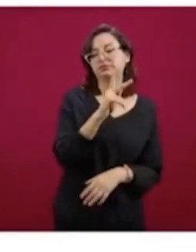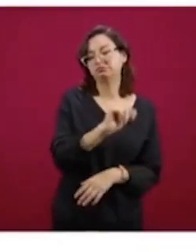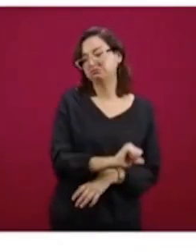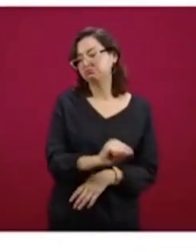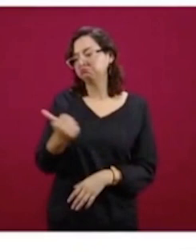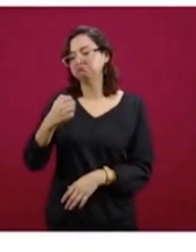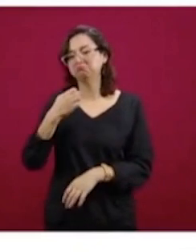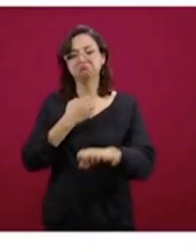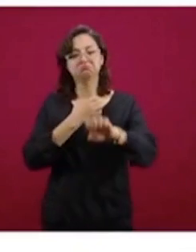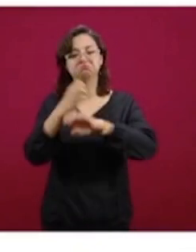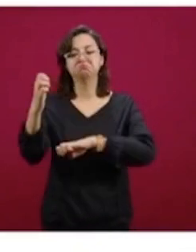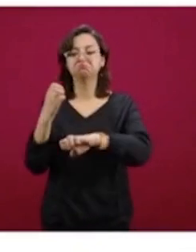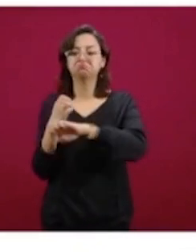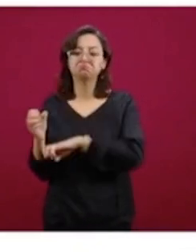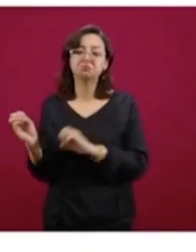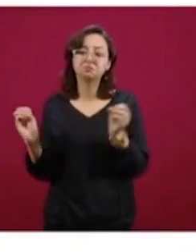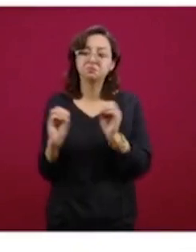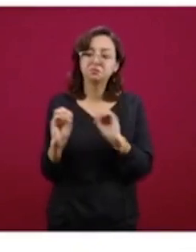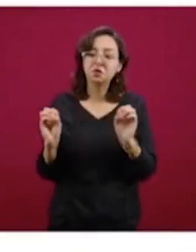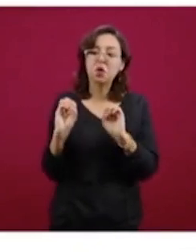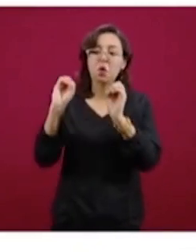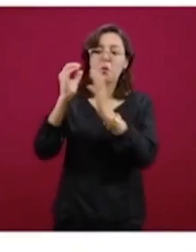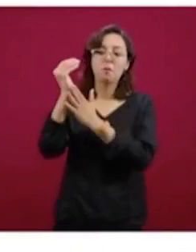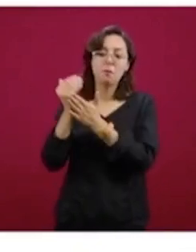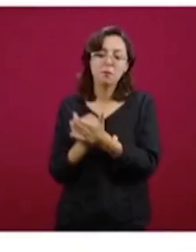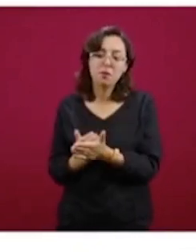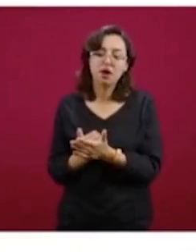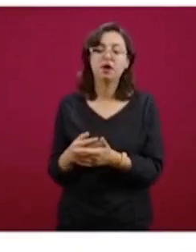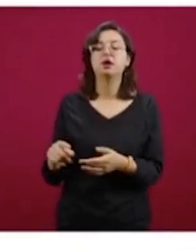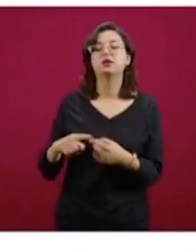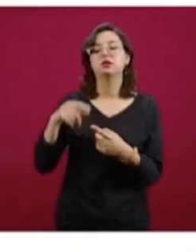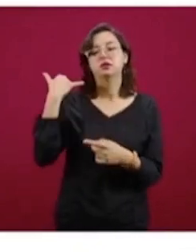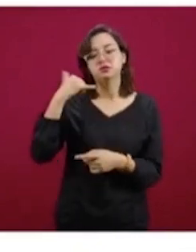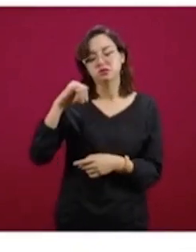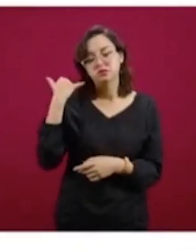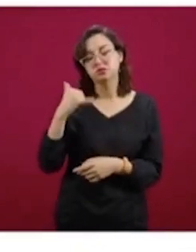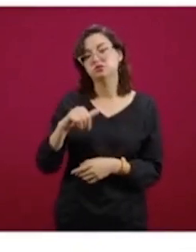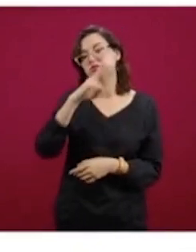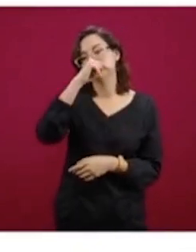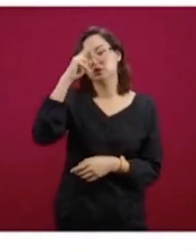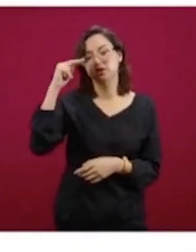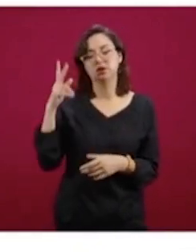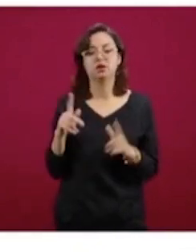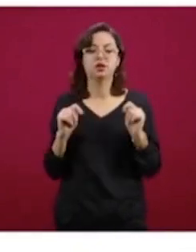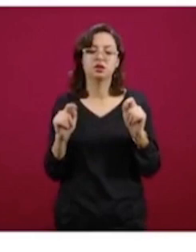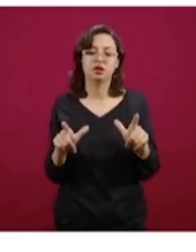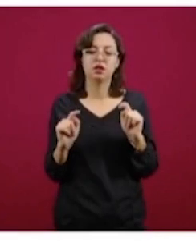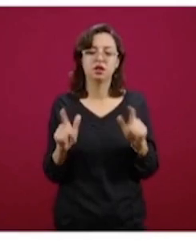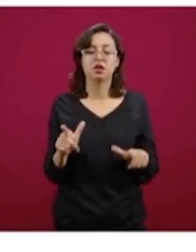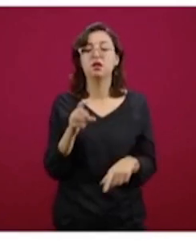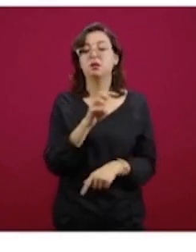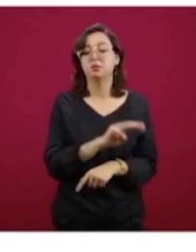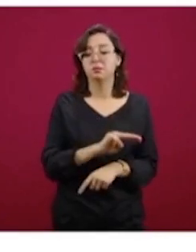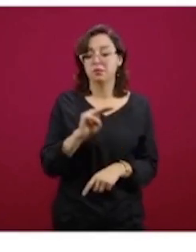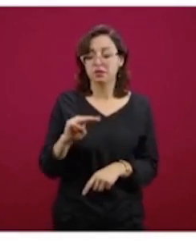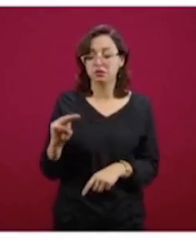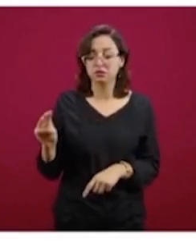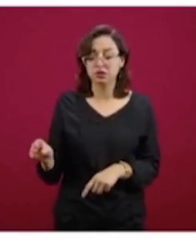incidencia es afortunadamente más baja, nuevamente Yucatán, Nayarit, Tlaxcala, Michoacán,